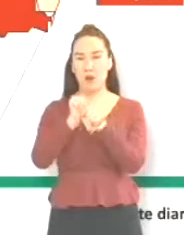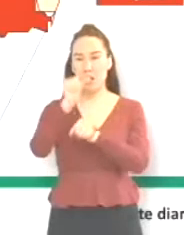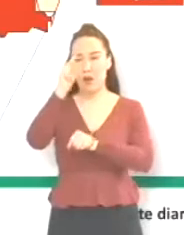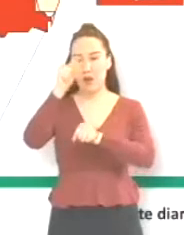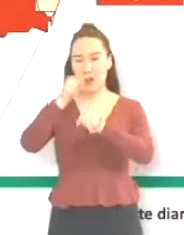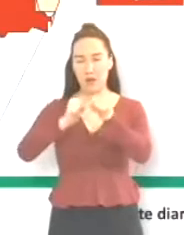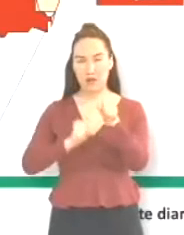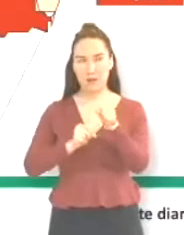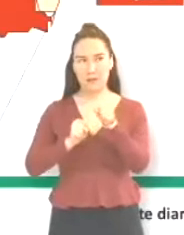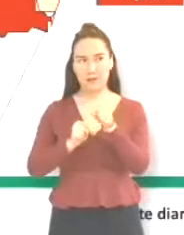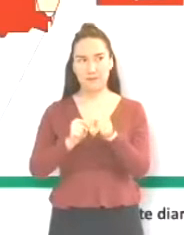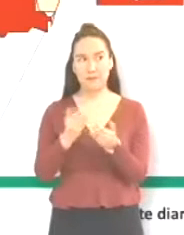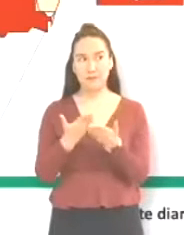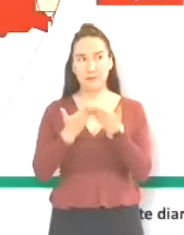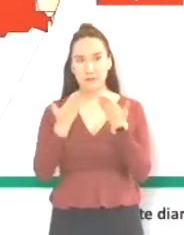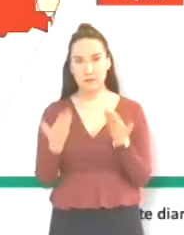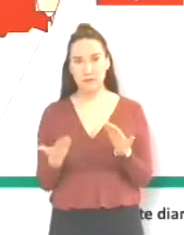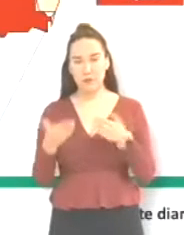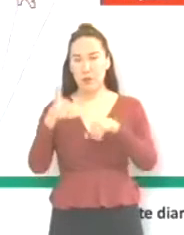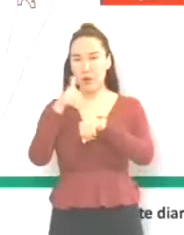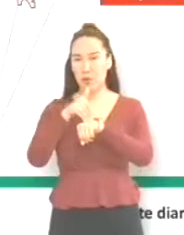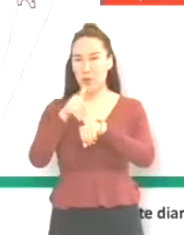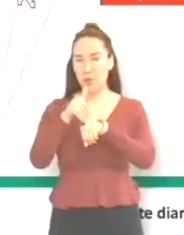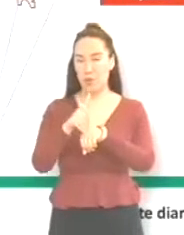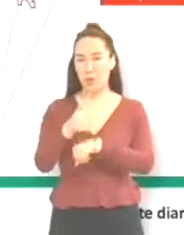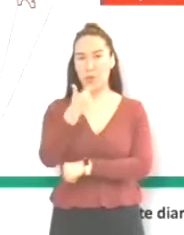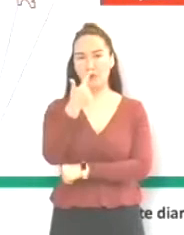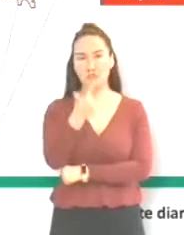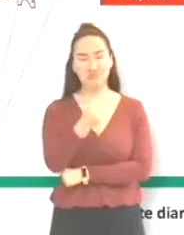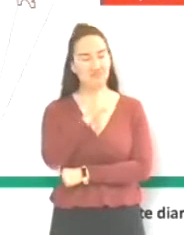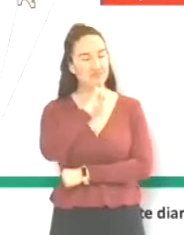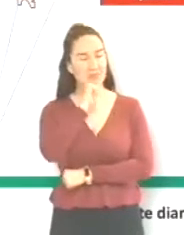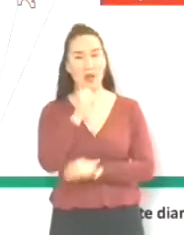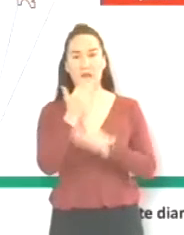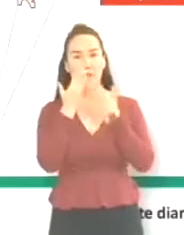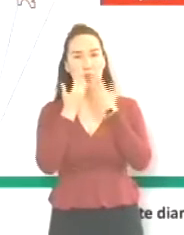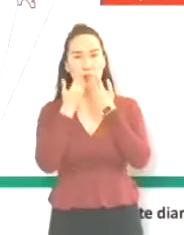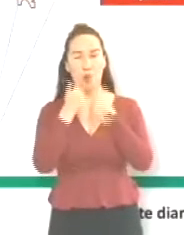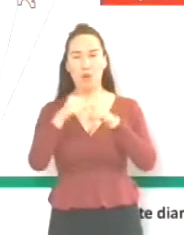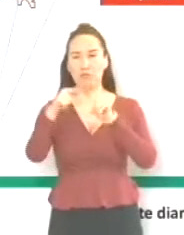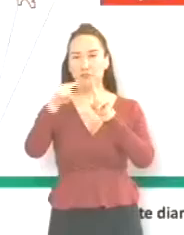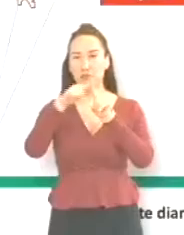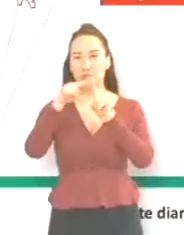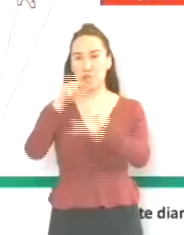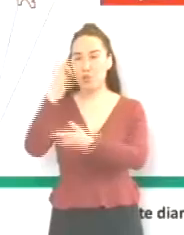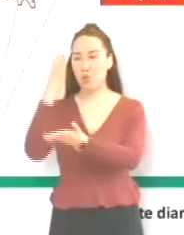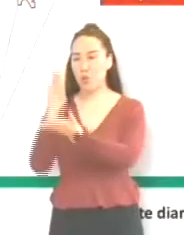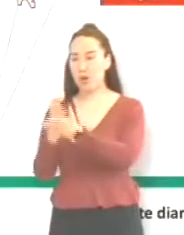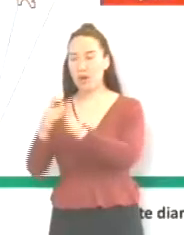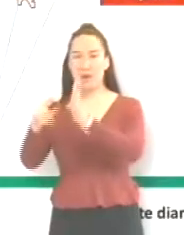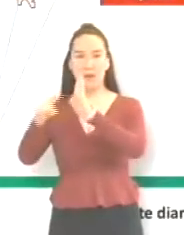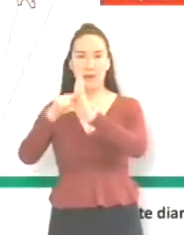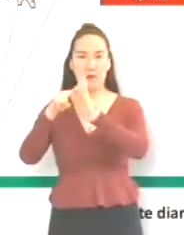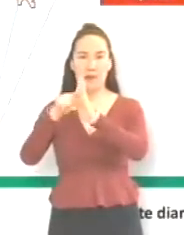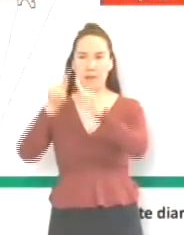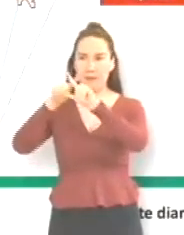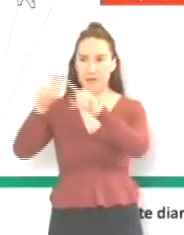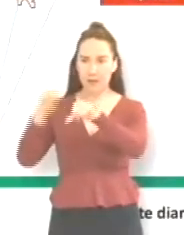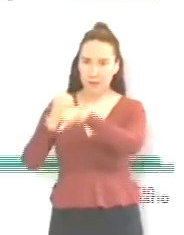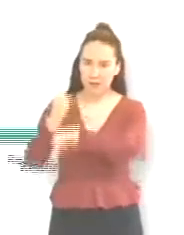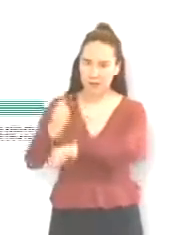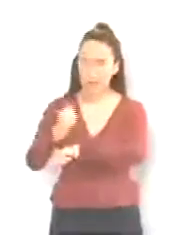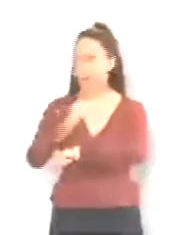como en otras ocasiones, en la jurisdicción sanitaria número siete, no hay casos confirmados, todos los resultados son negativos, tampoco hay foráneos,